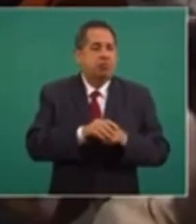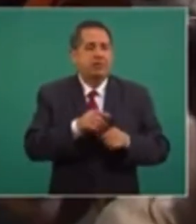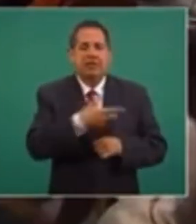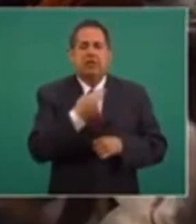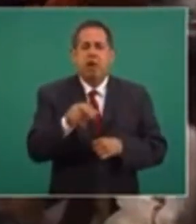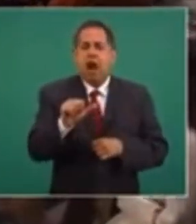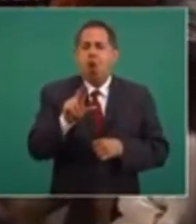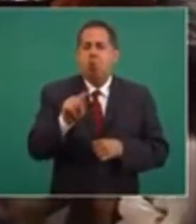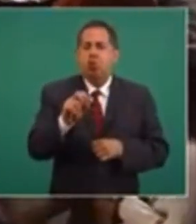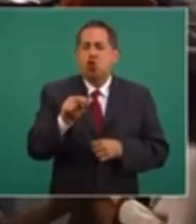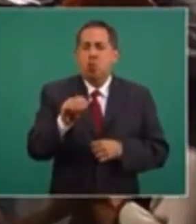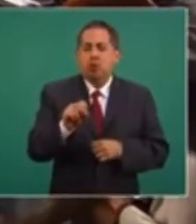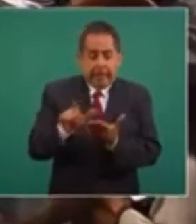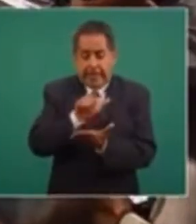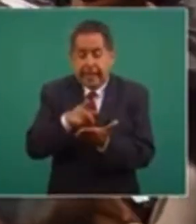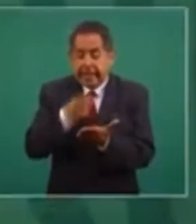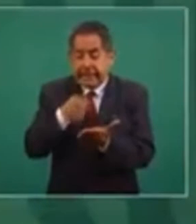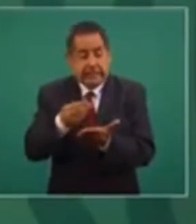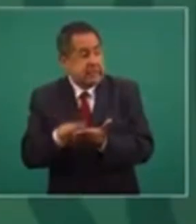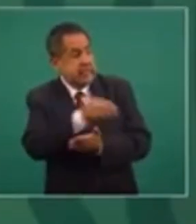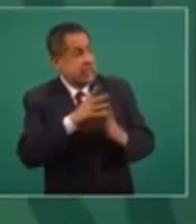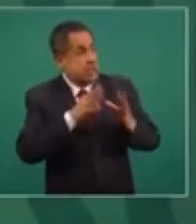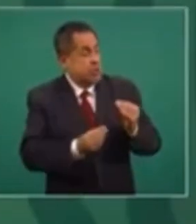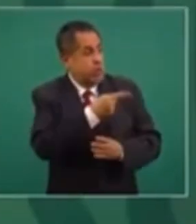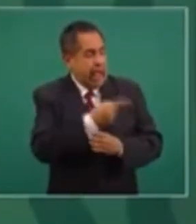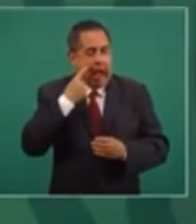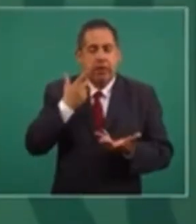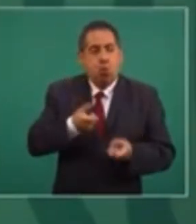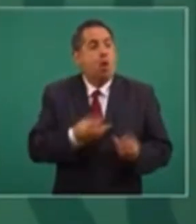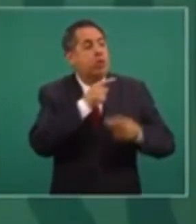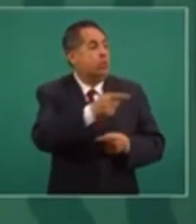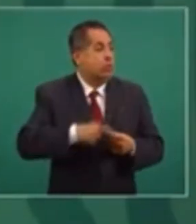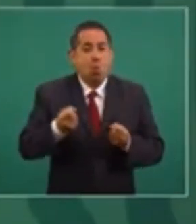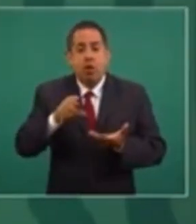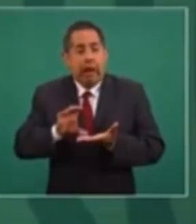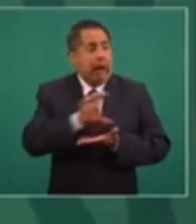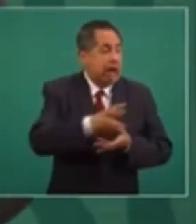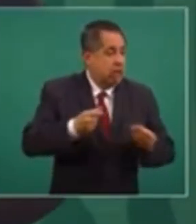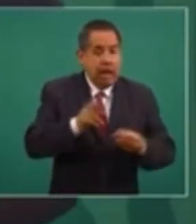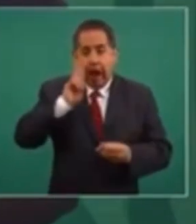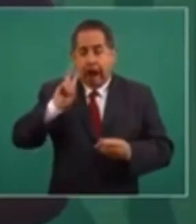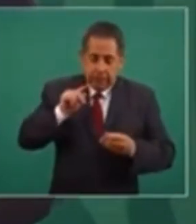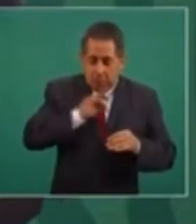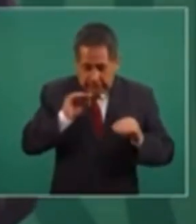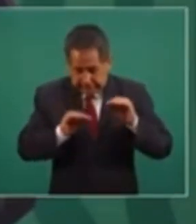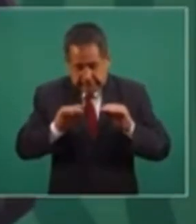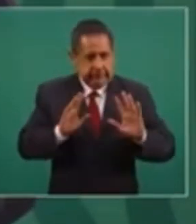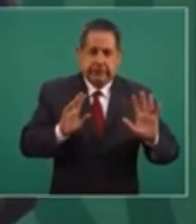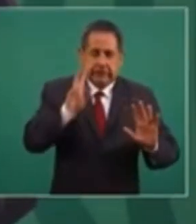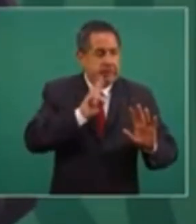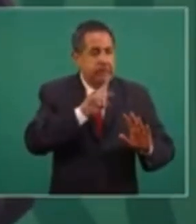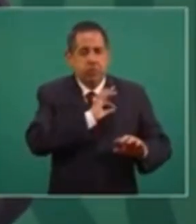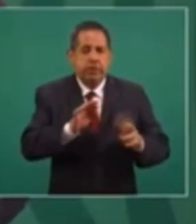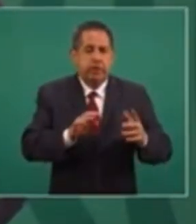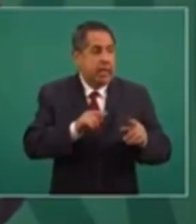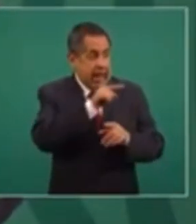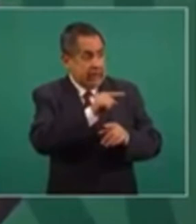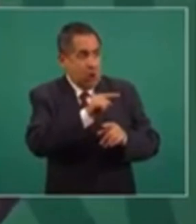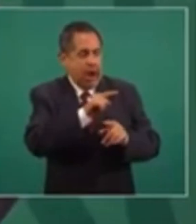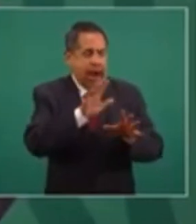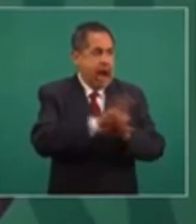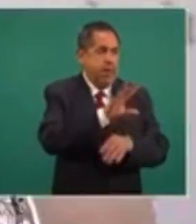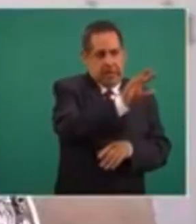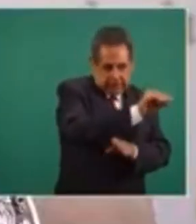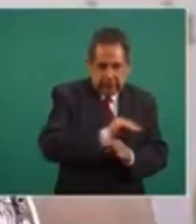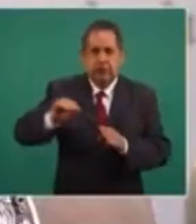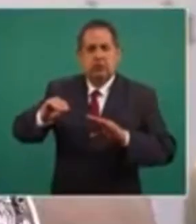creados por ley. ¿Cuántos hay? ¿Y cuántos nos cuesta? ¿Y si podemos trasladar las funciones